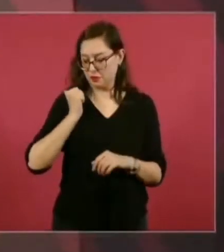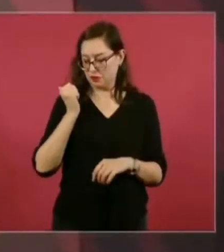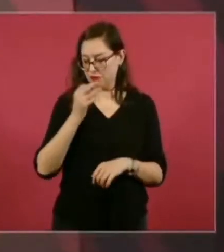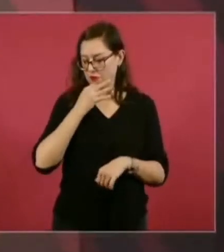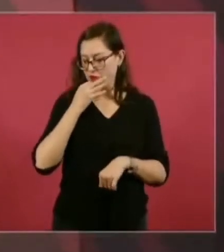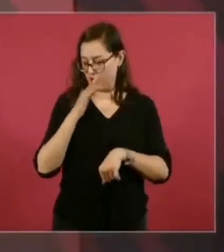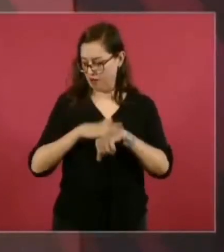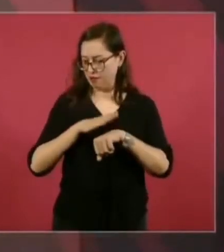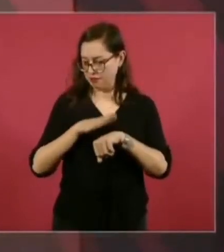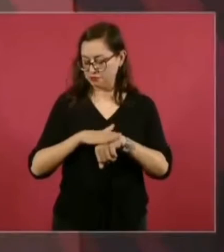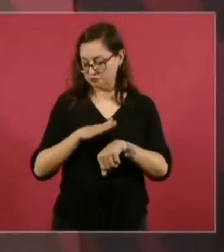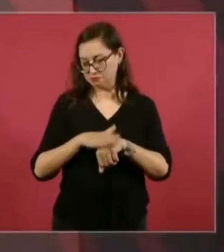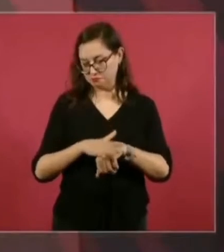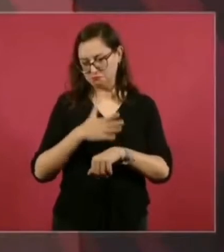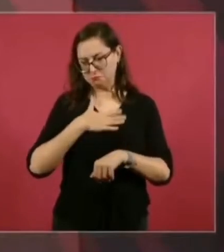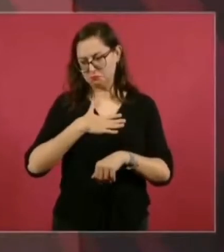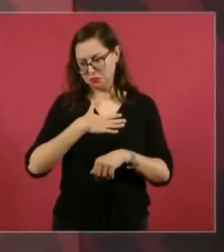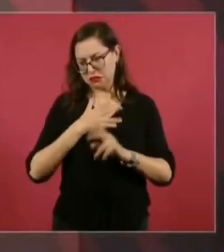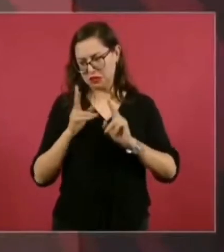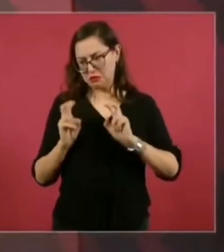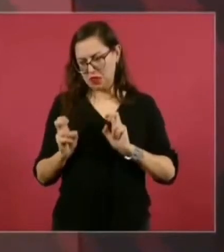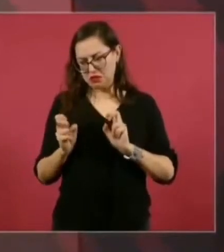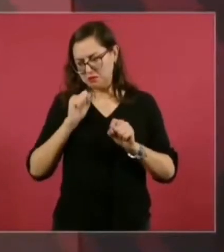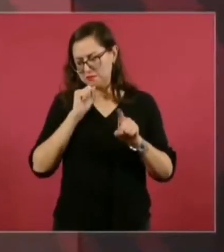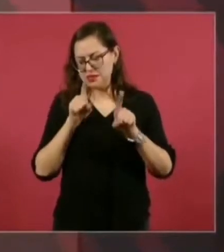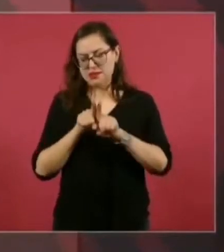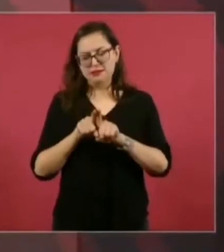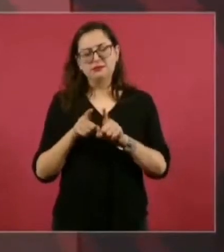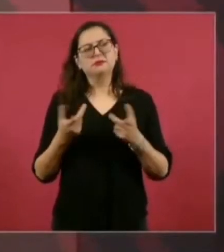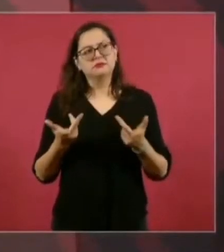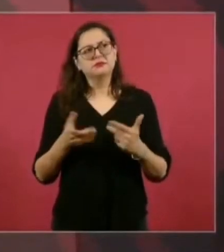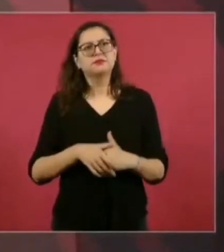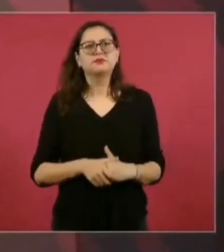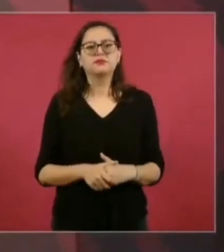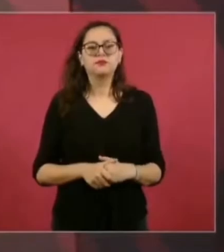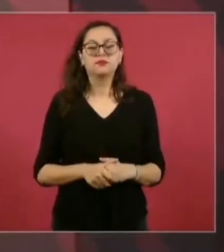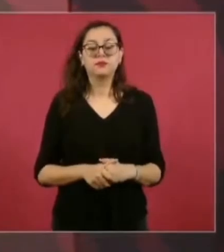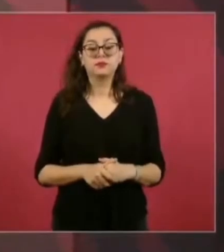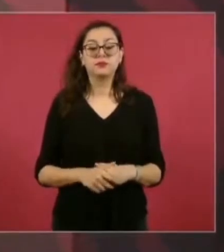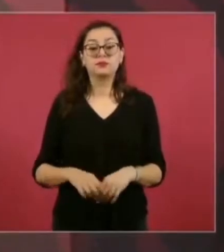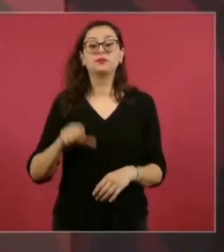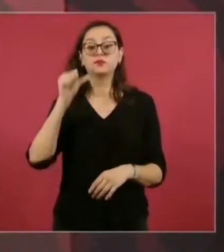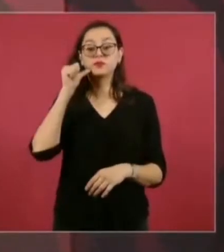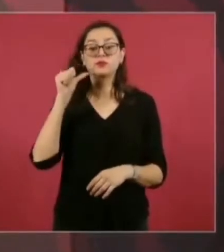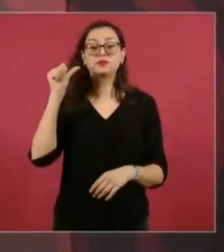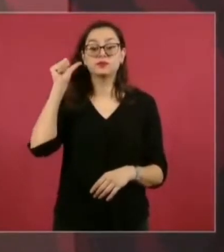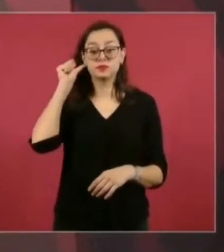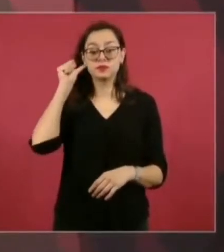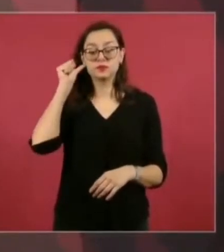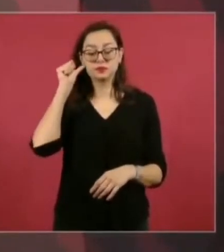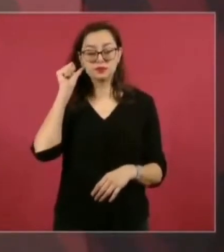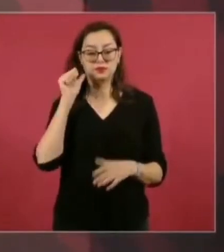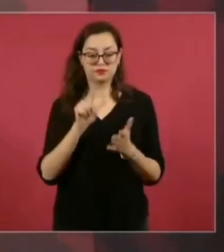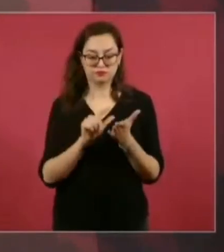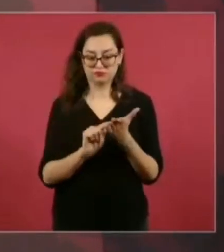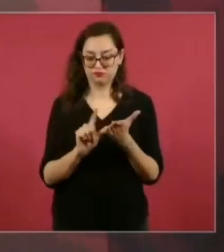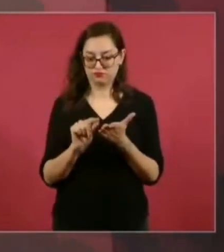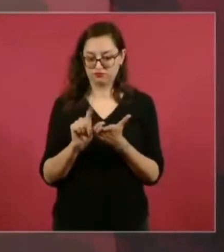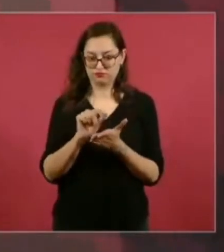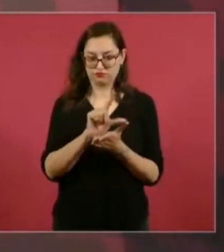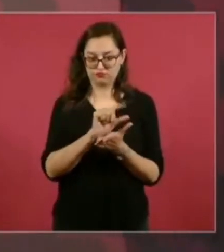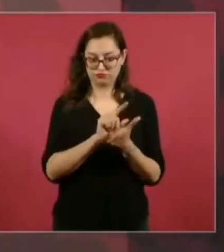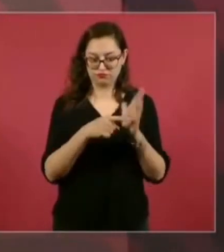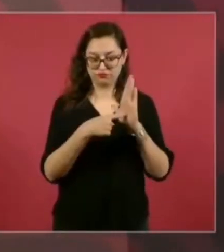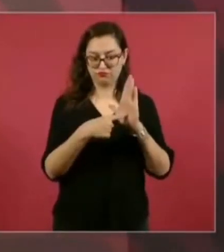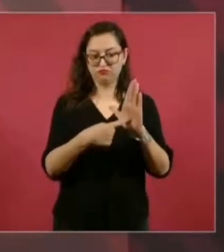dieron a conocer unos tweets de mi